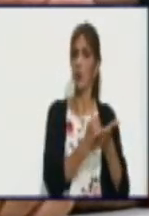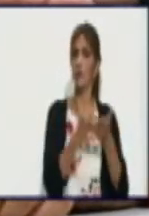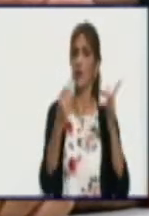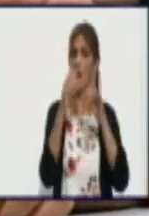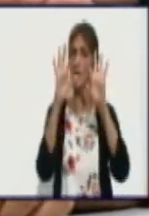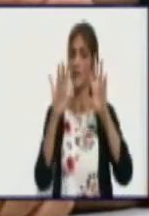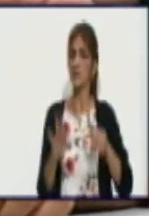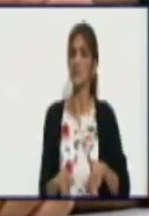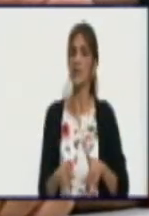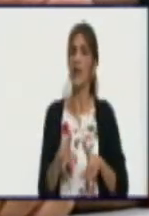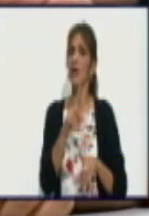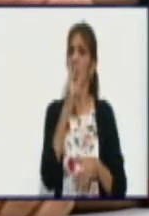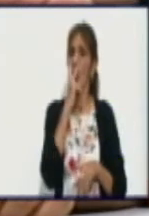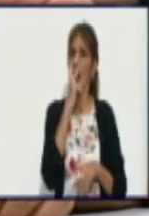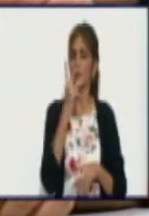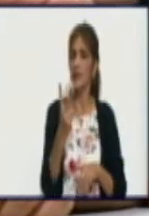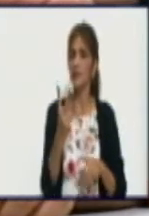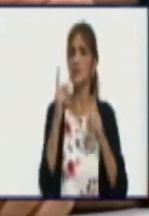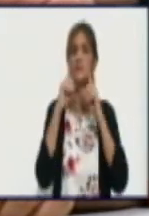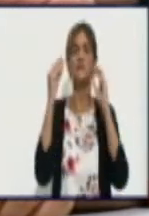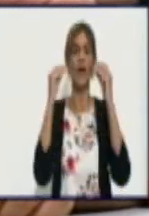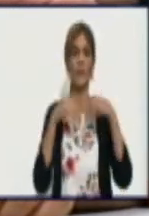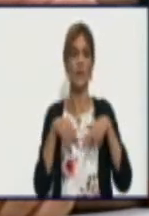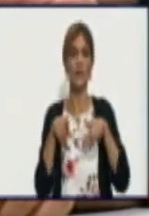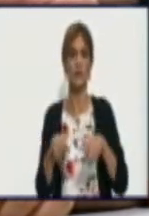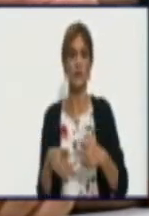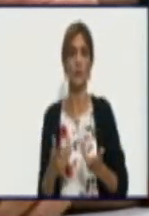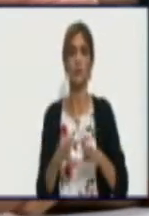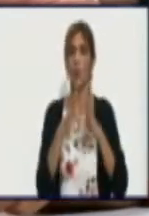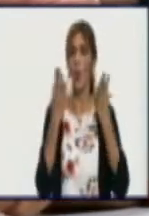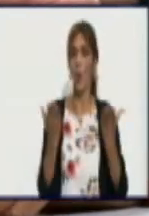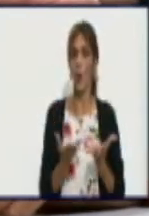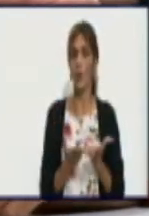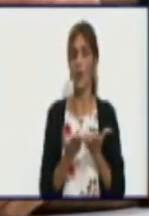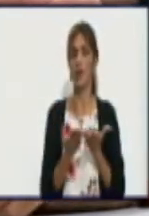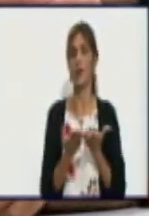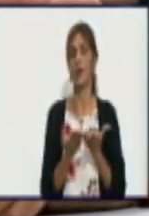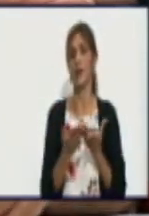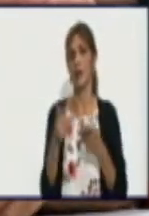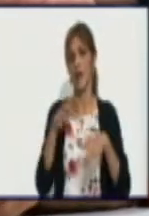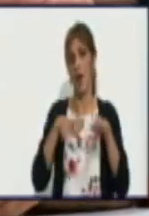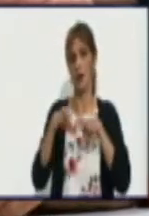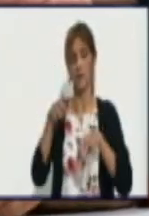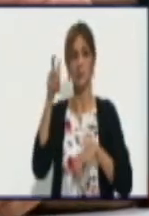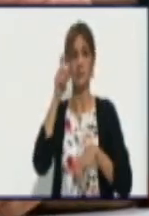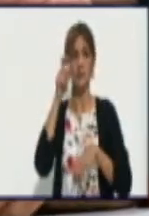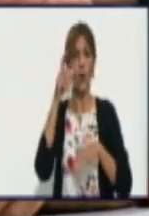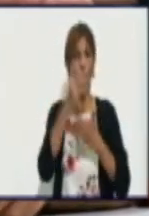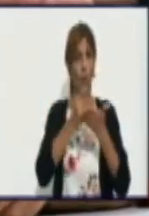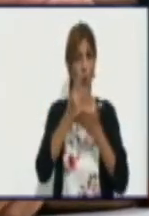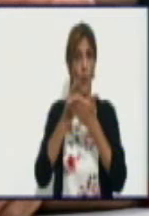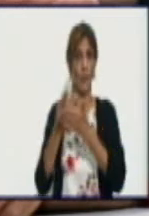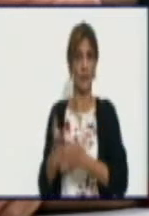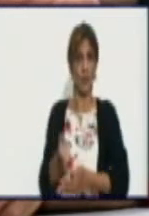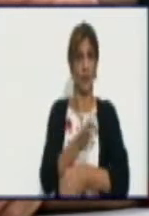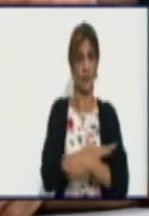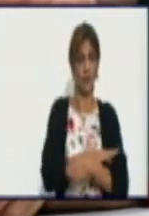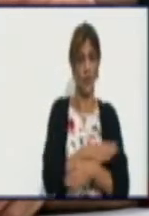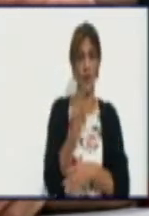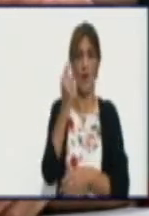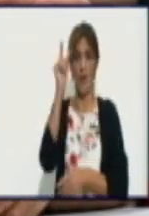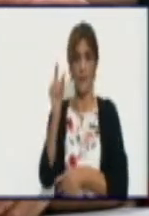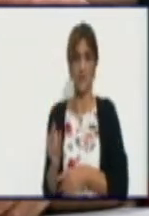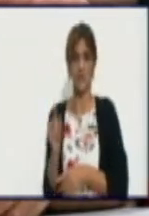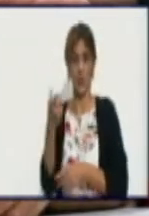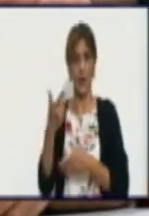atiende avalando el crecimiento del rebaño de vaca y el rebaño total. Con los documentos anteriores, el registrador tramita